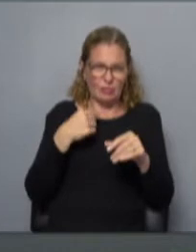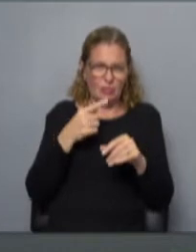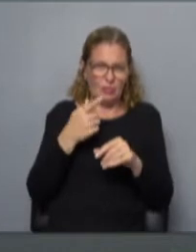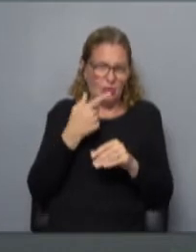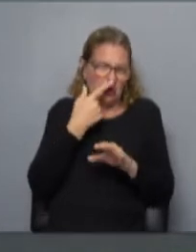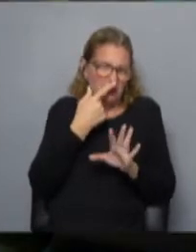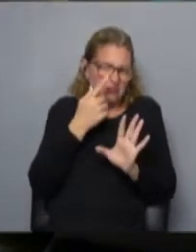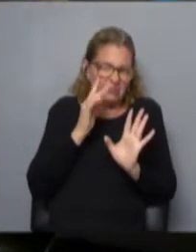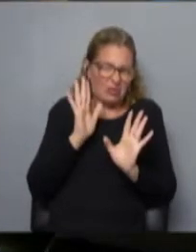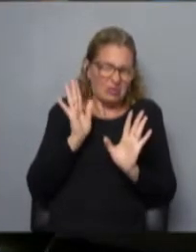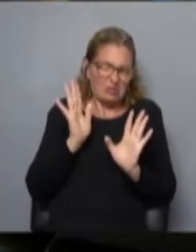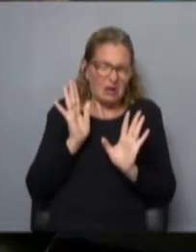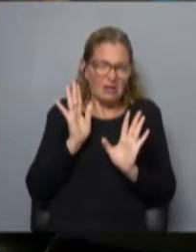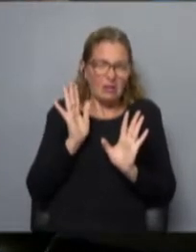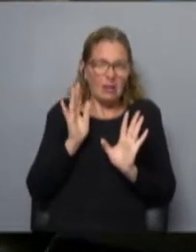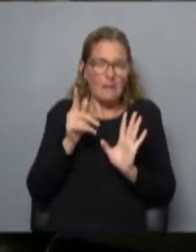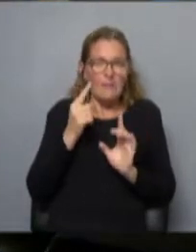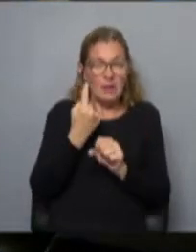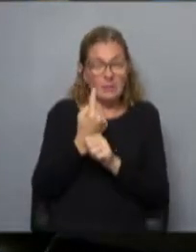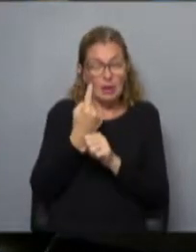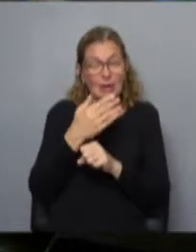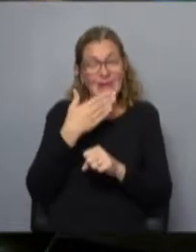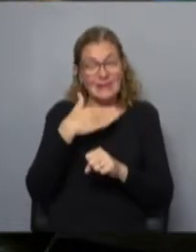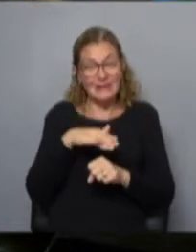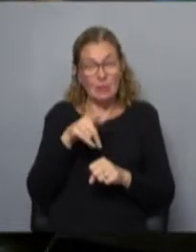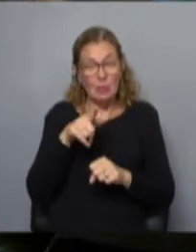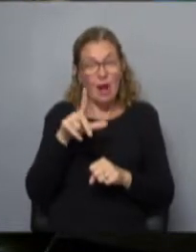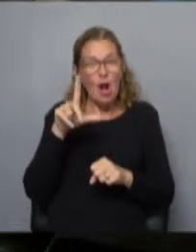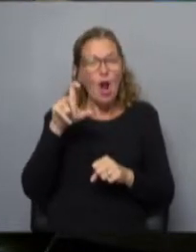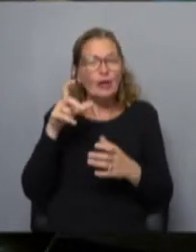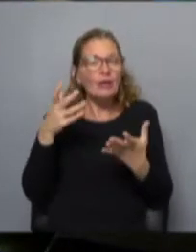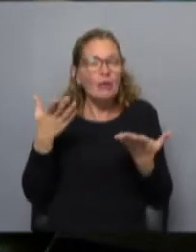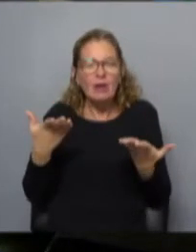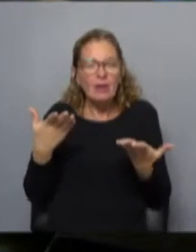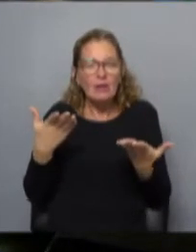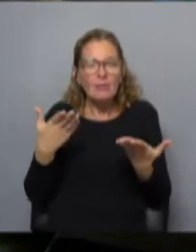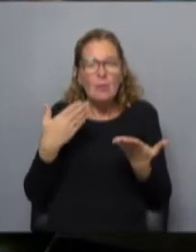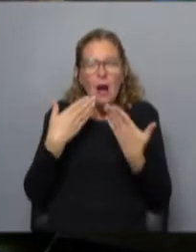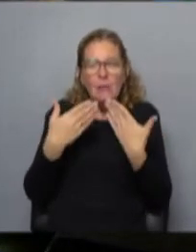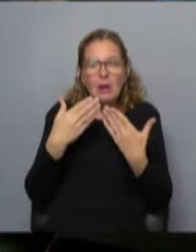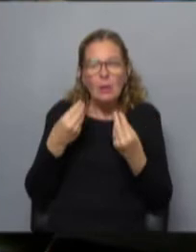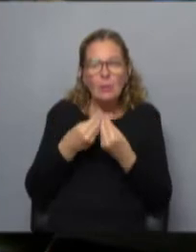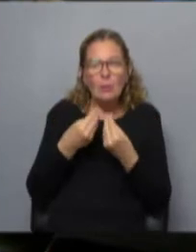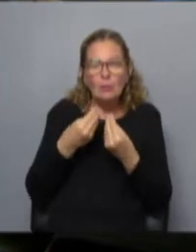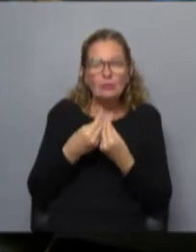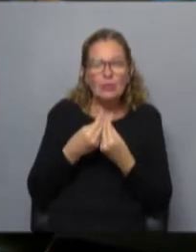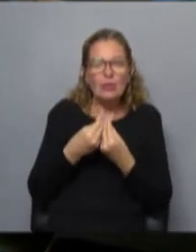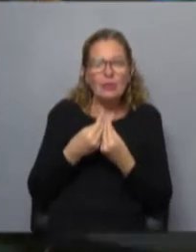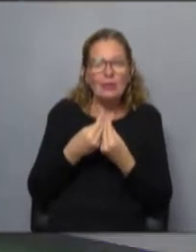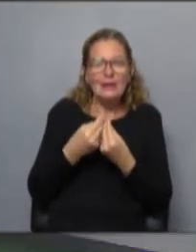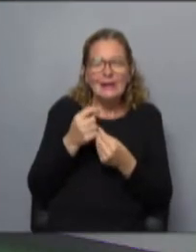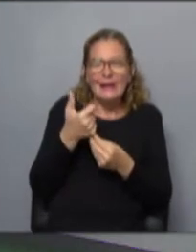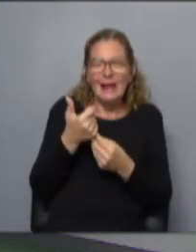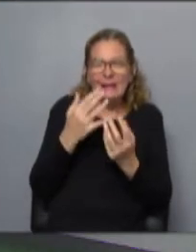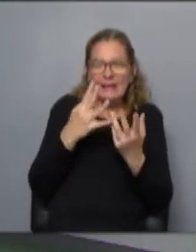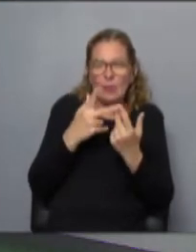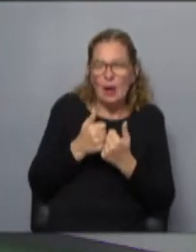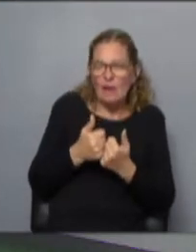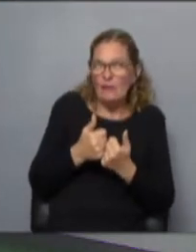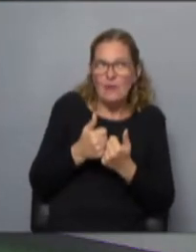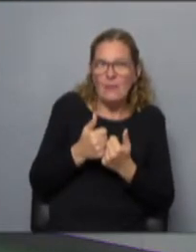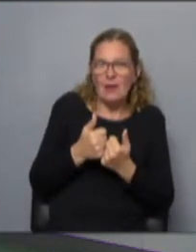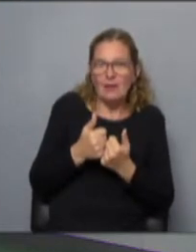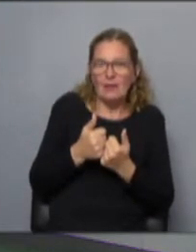preferencias. En principio que entendamos cuáles son las lógicas. Porque como hemos hablado otras veces, el algoritmo es casi que la fórmula de